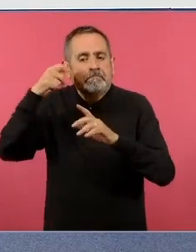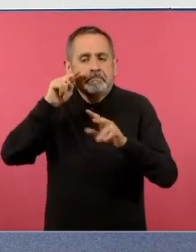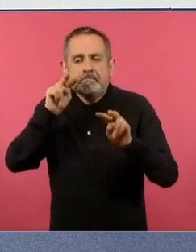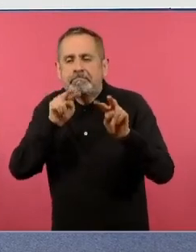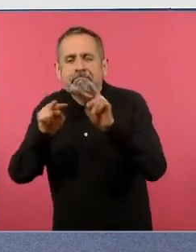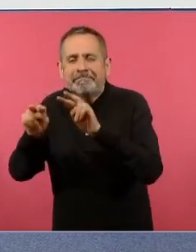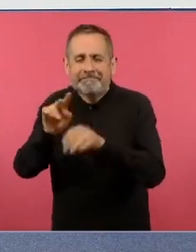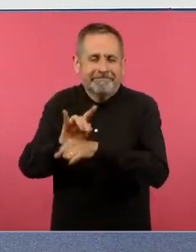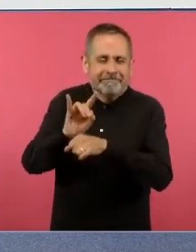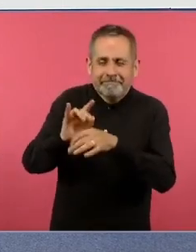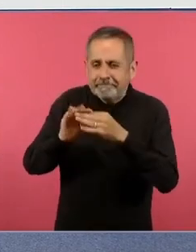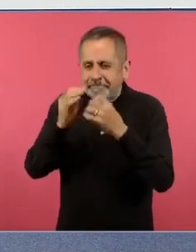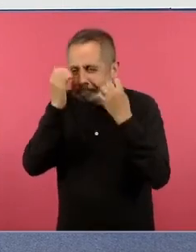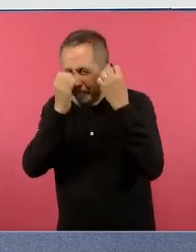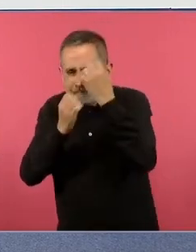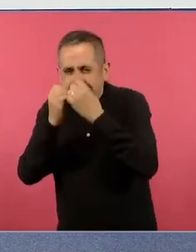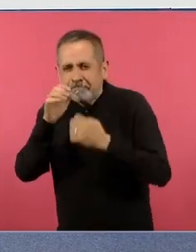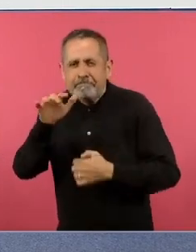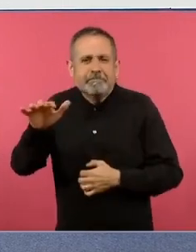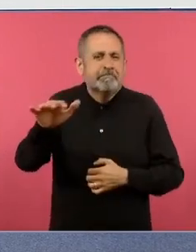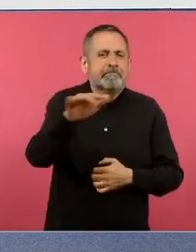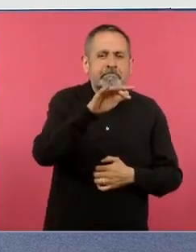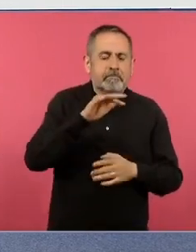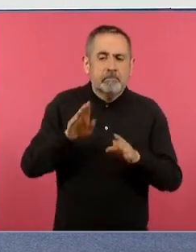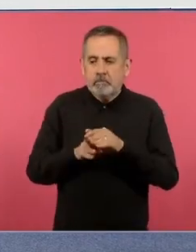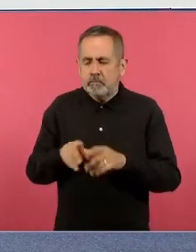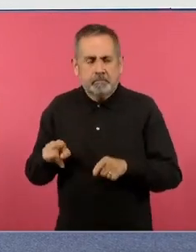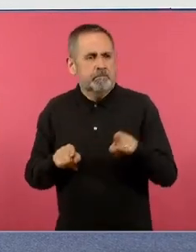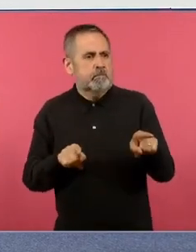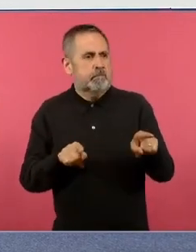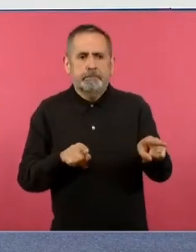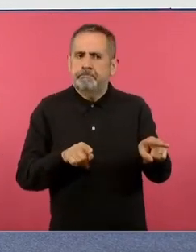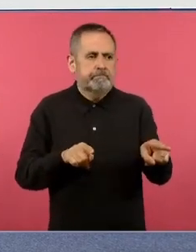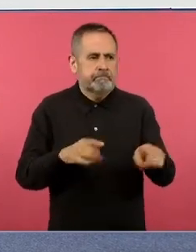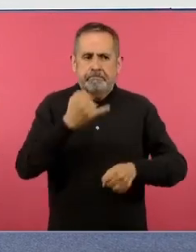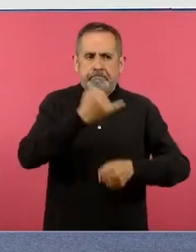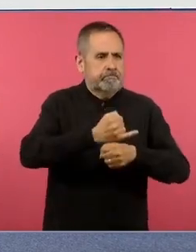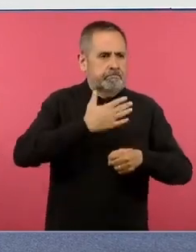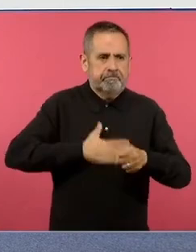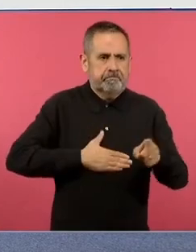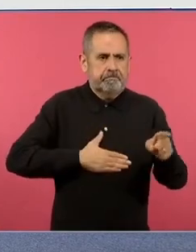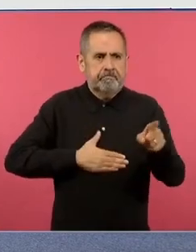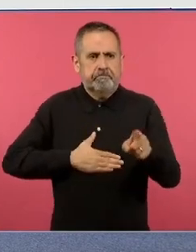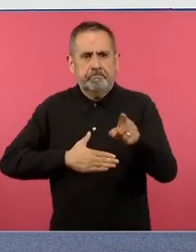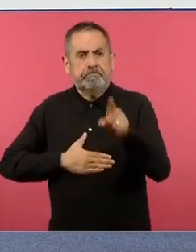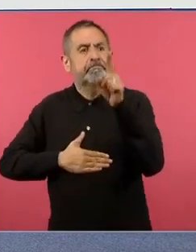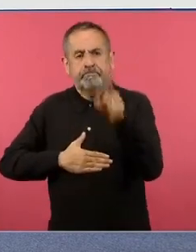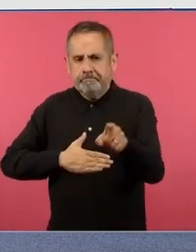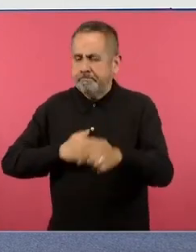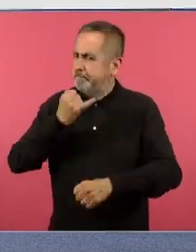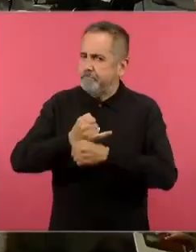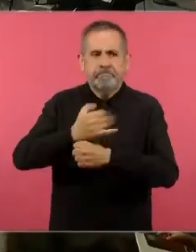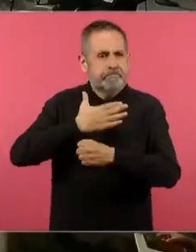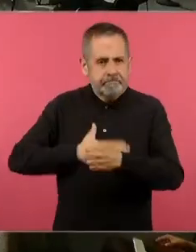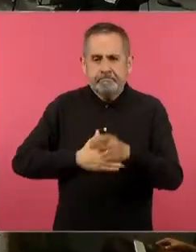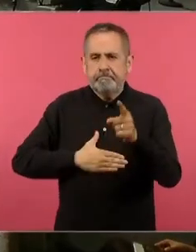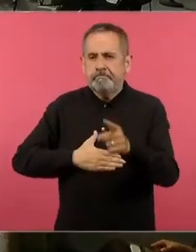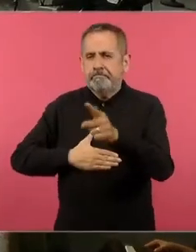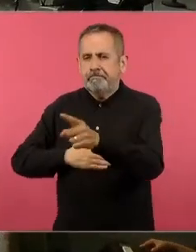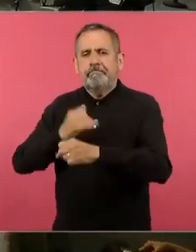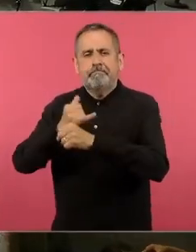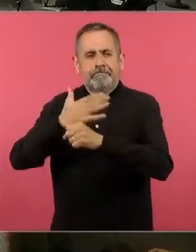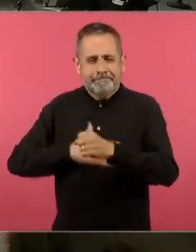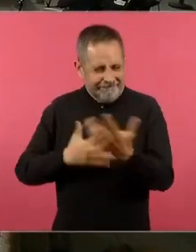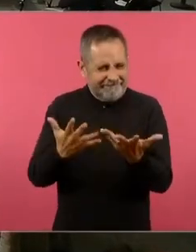análisis de las situaciones que son injustas entre las tareas que se designan a las niñas,